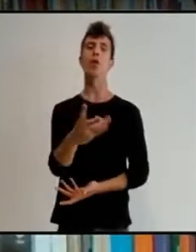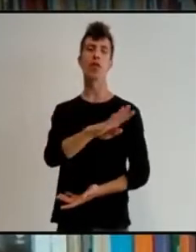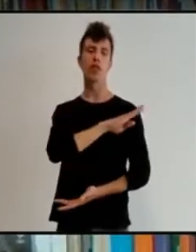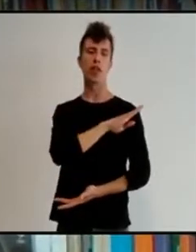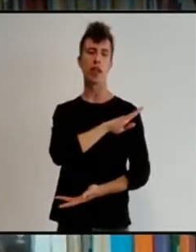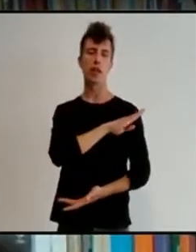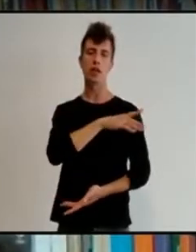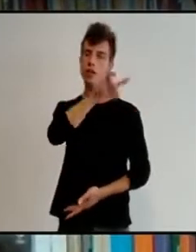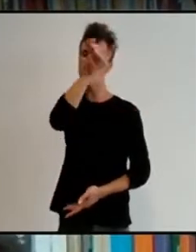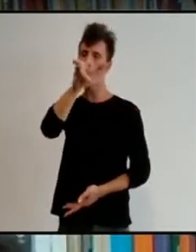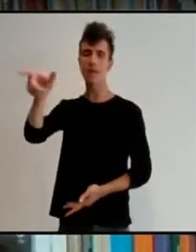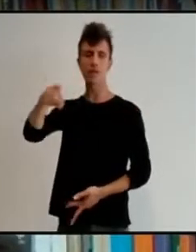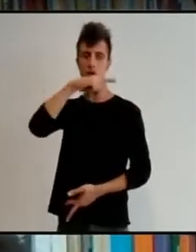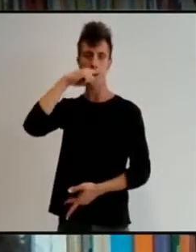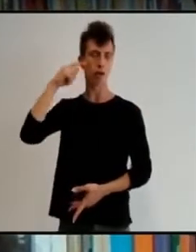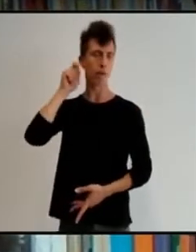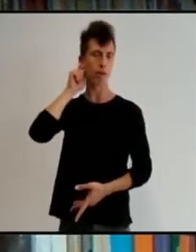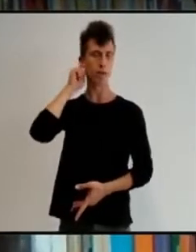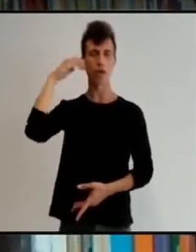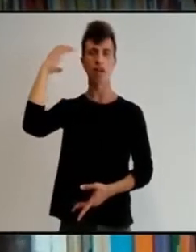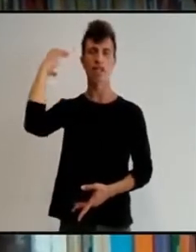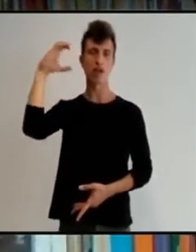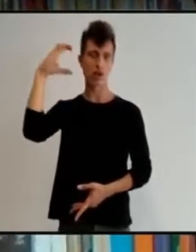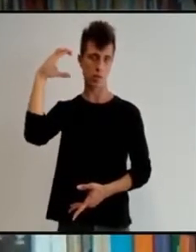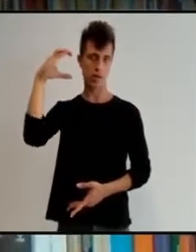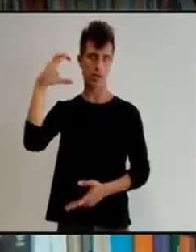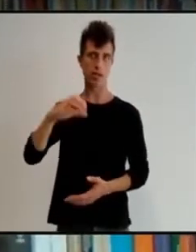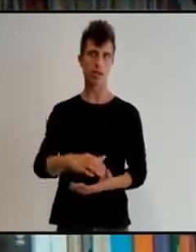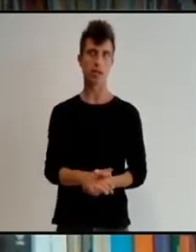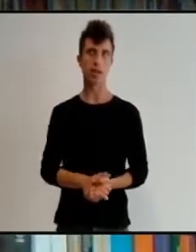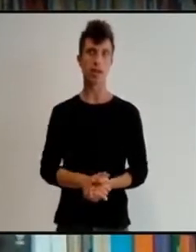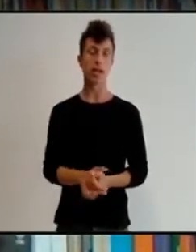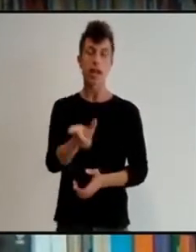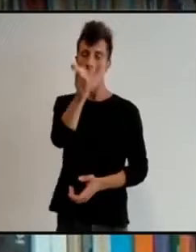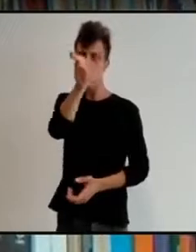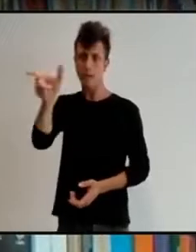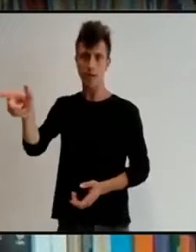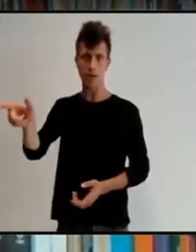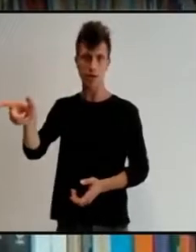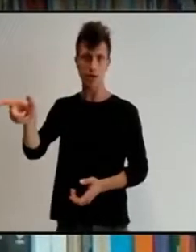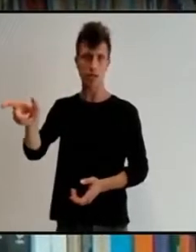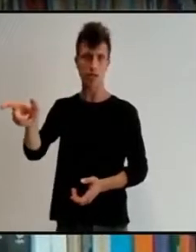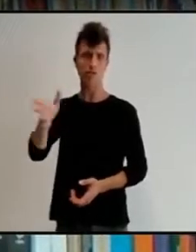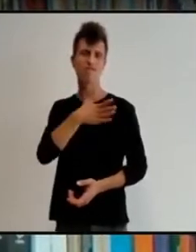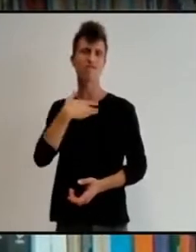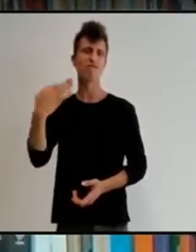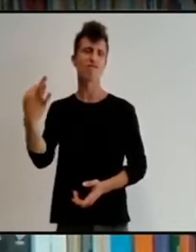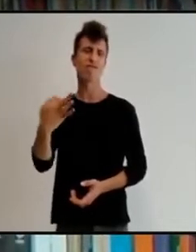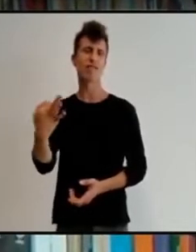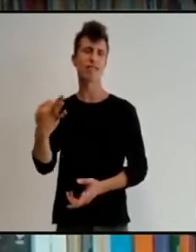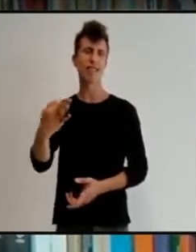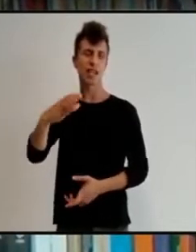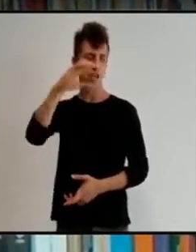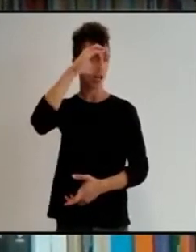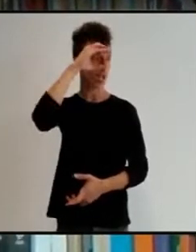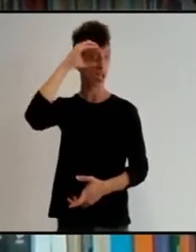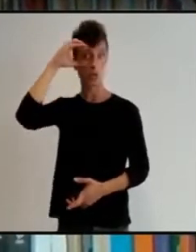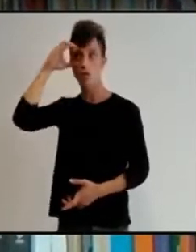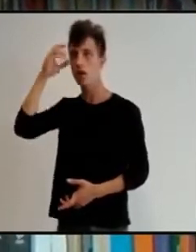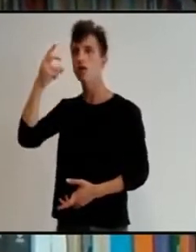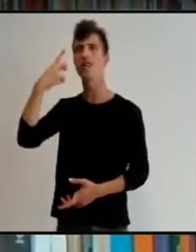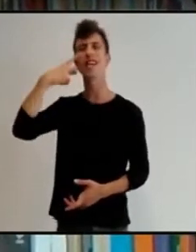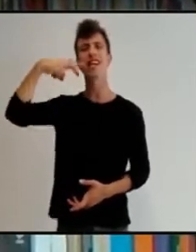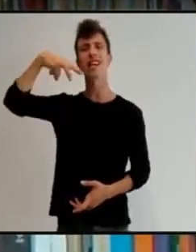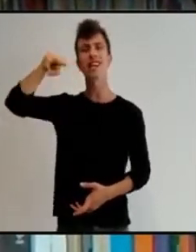acogida y que quieren ser escuchados y reconocidos. Muchísimas gracias por su escucha y